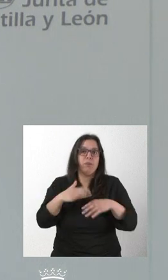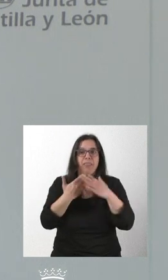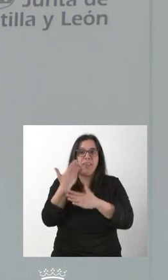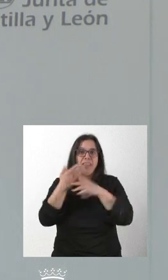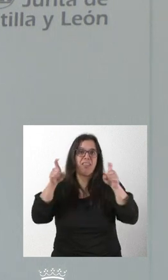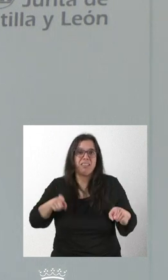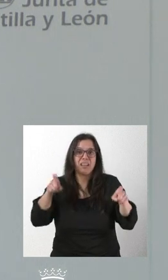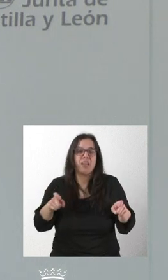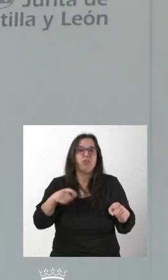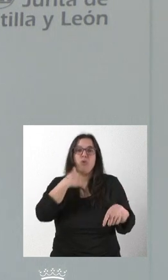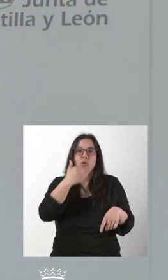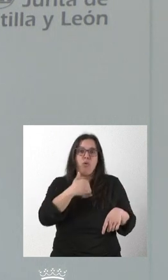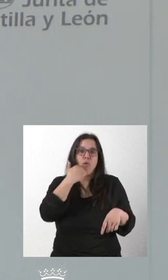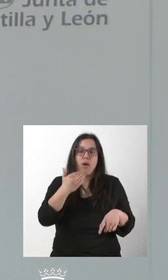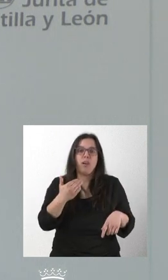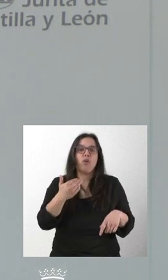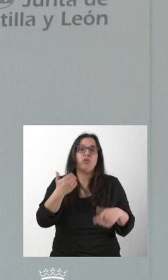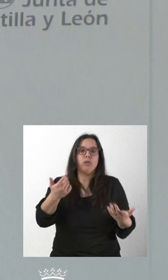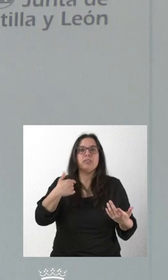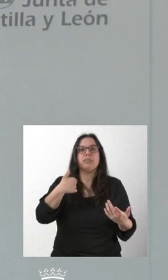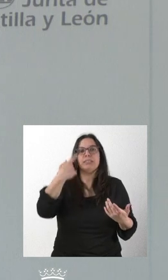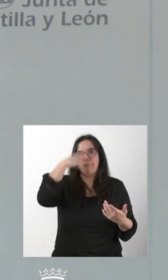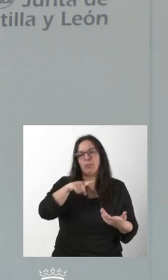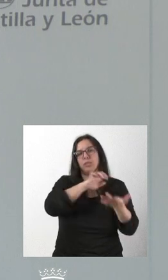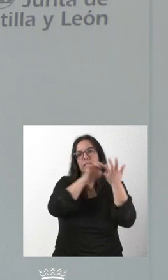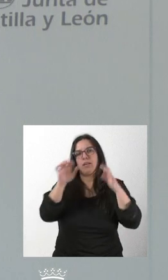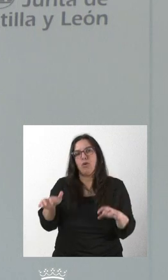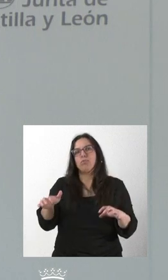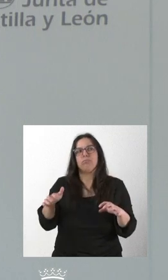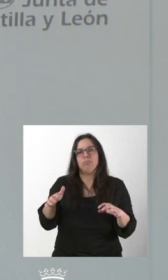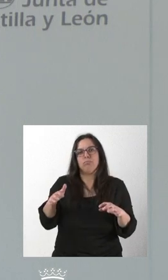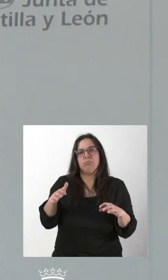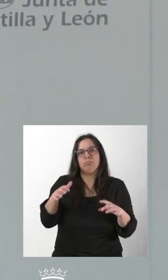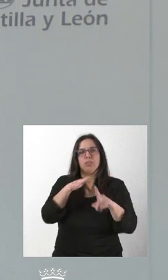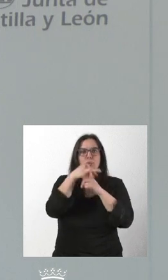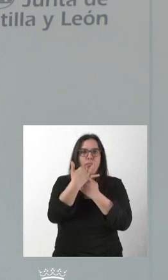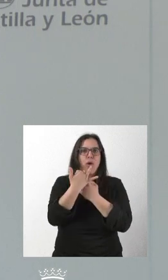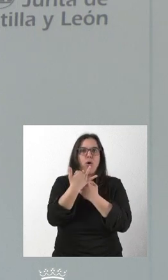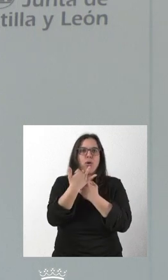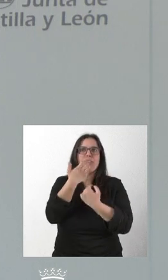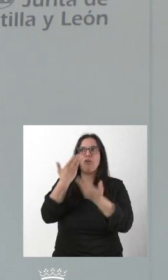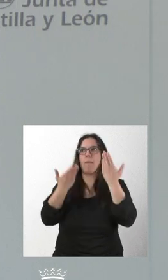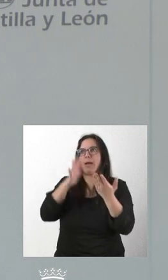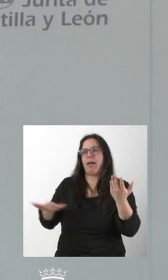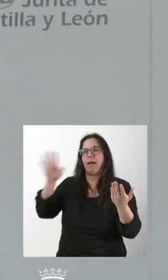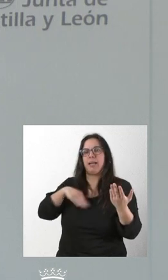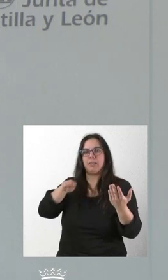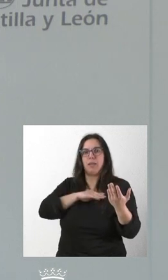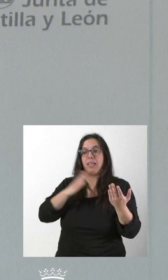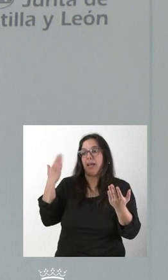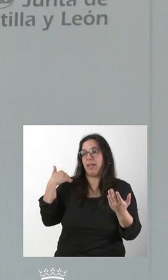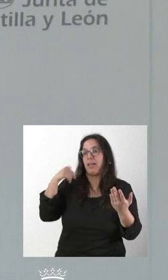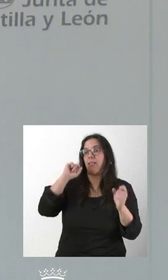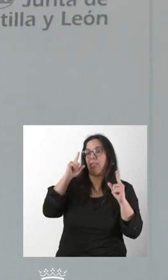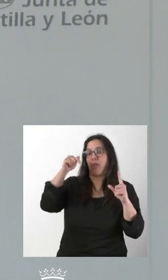en unas jornadas de vacaciones. Y desde aquí, sabiendo que Castilla y León tiene una posición respecto al conjunto nacional, que lo vimos ayer y hoy,